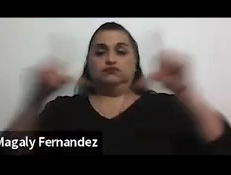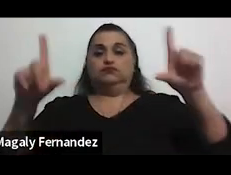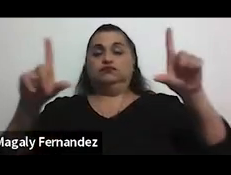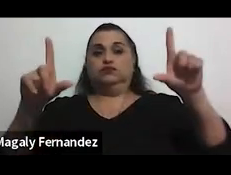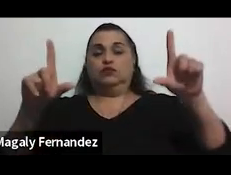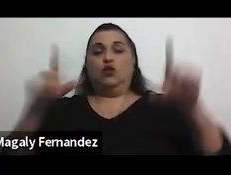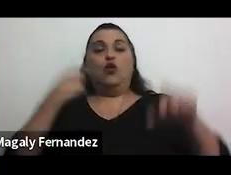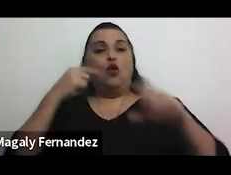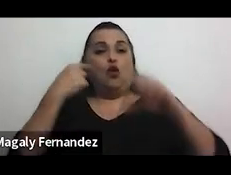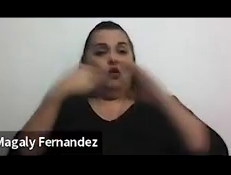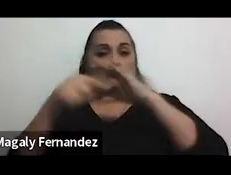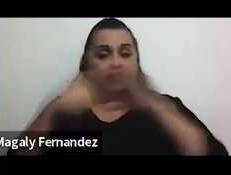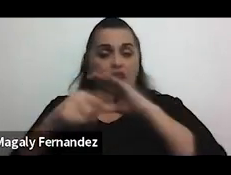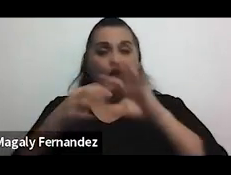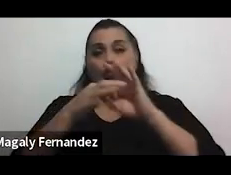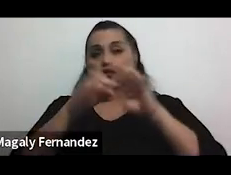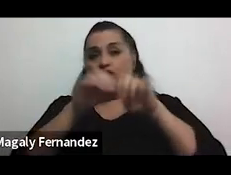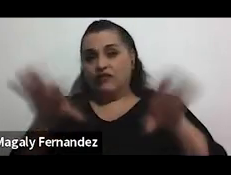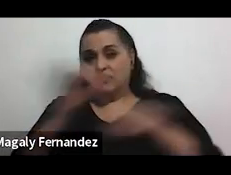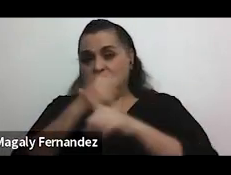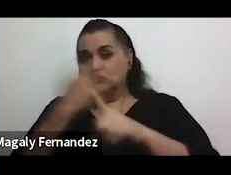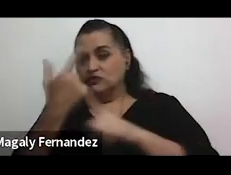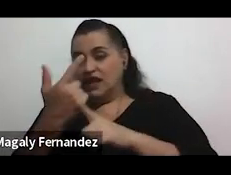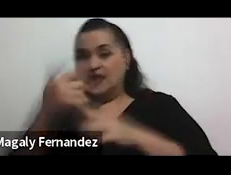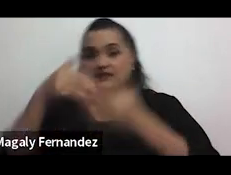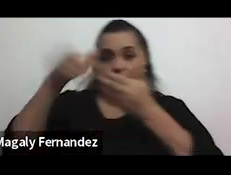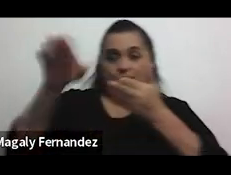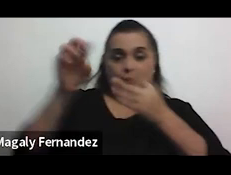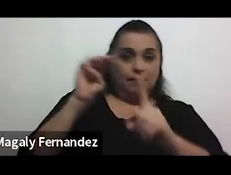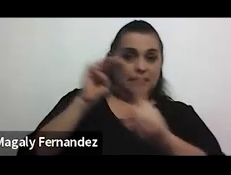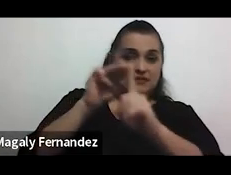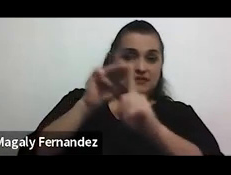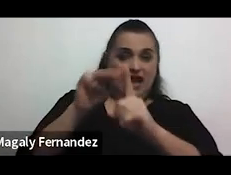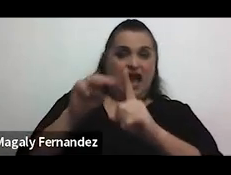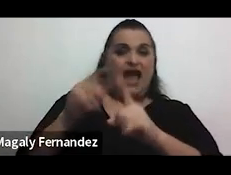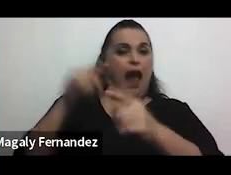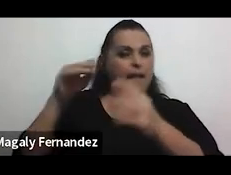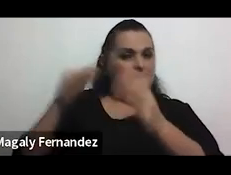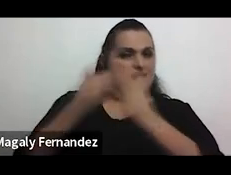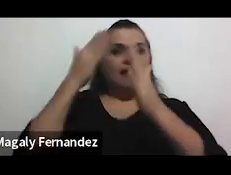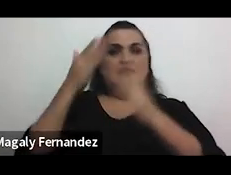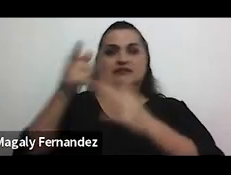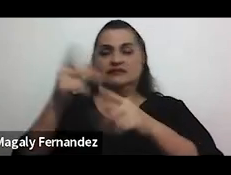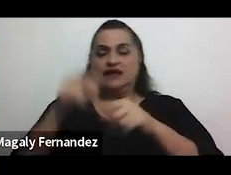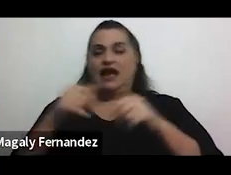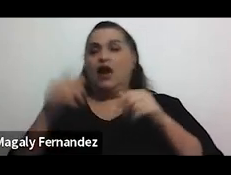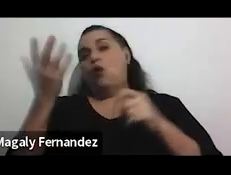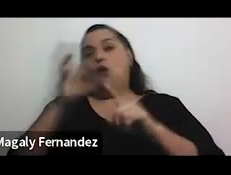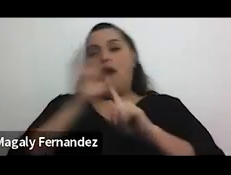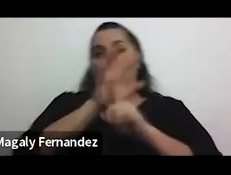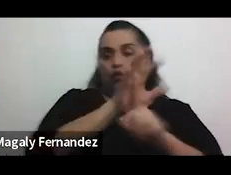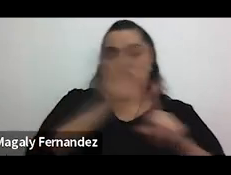redes sociales para enviar mensajes amenazantes intimidatorios o acosadores a otra persona